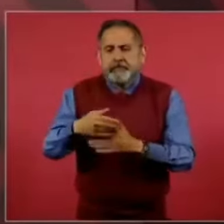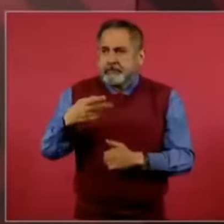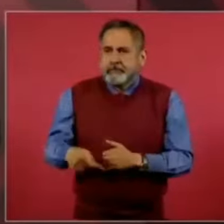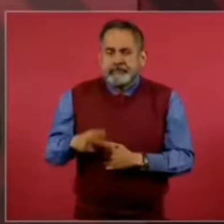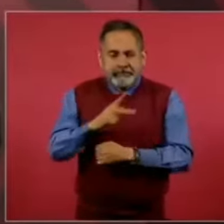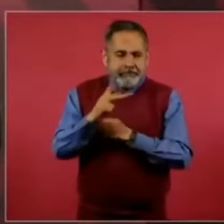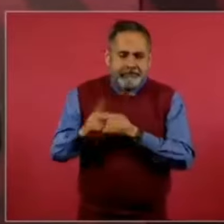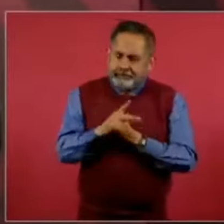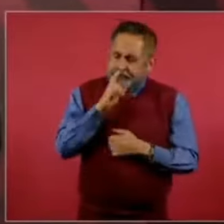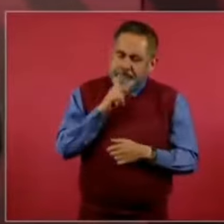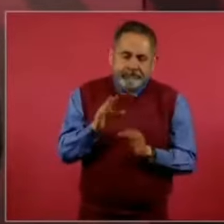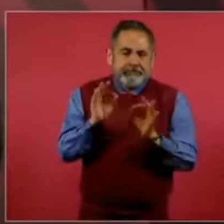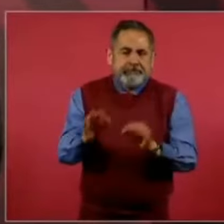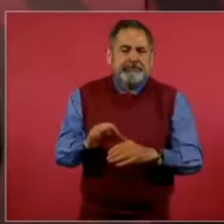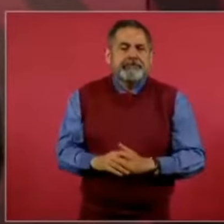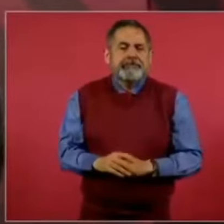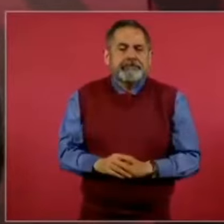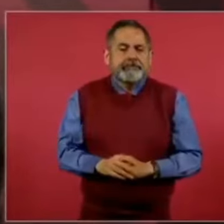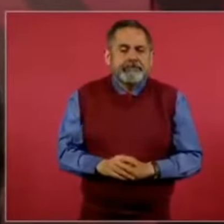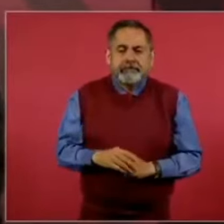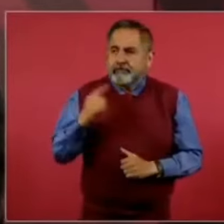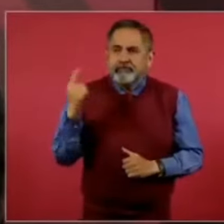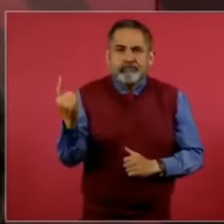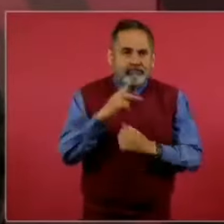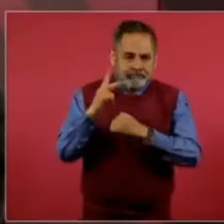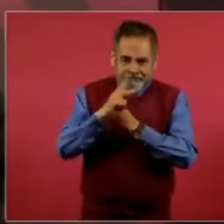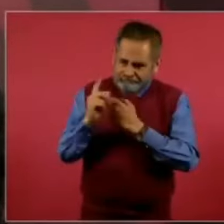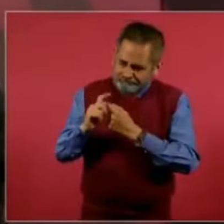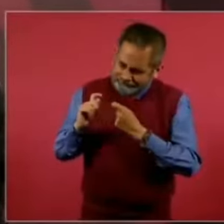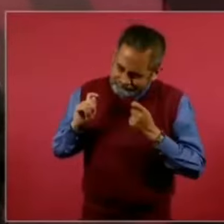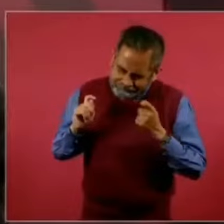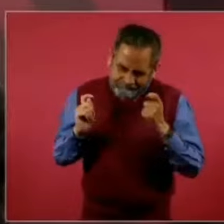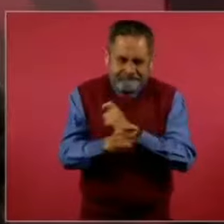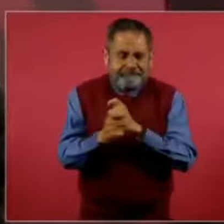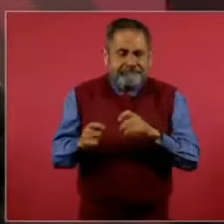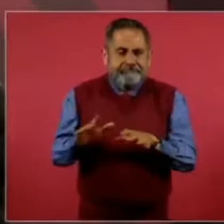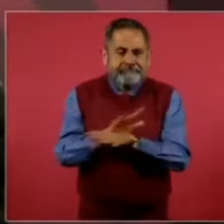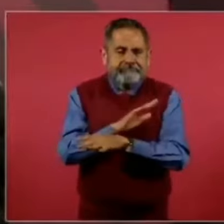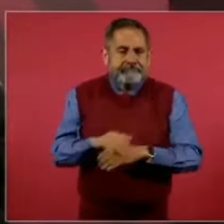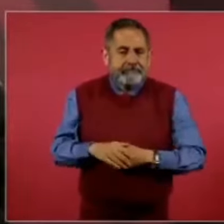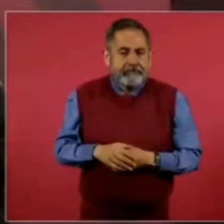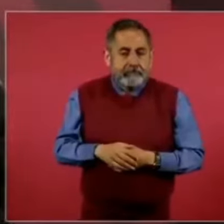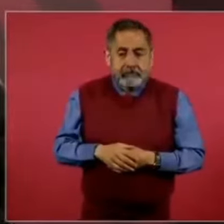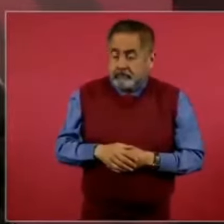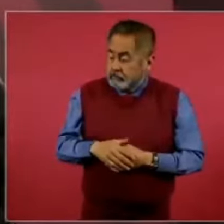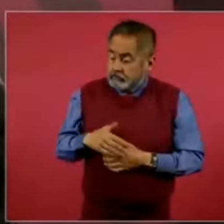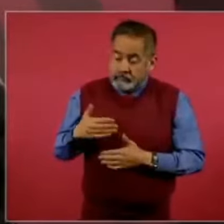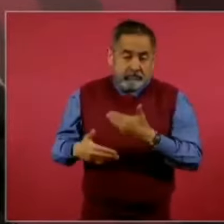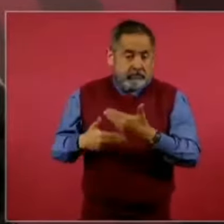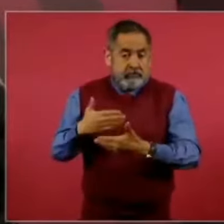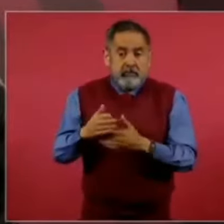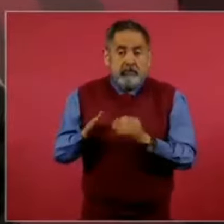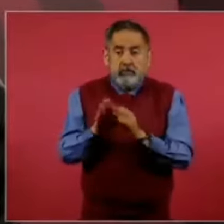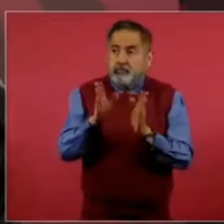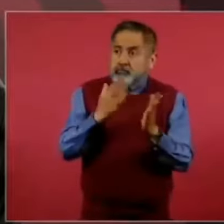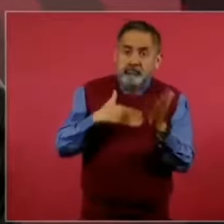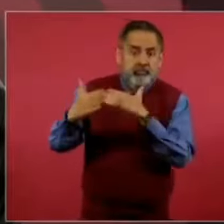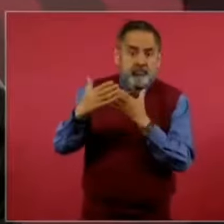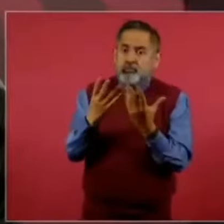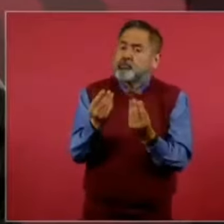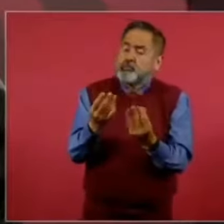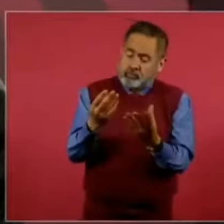país, que se transforme el país. El se avanzó bastante, se está avanzando